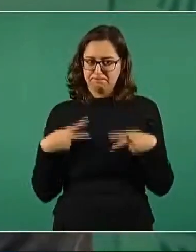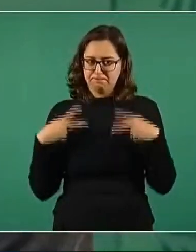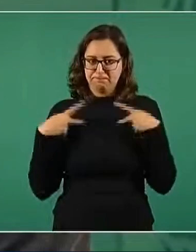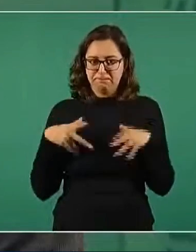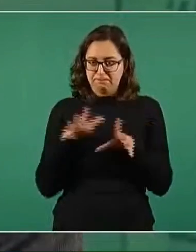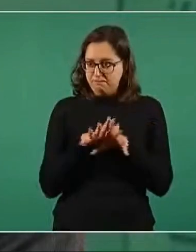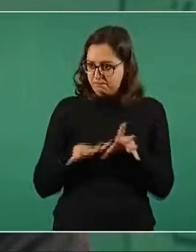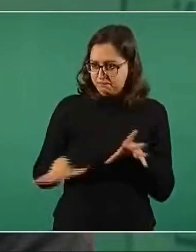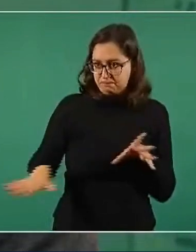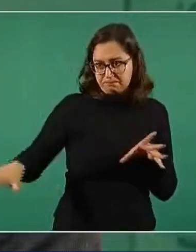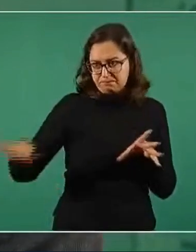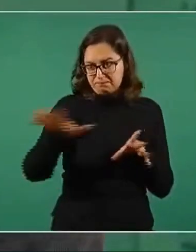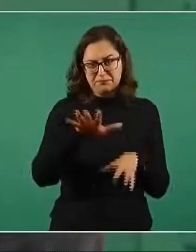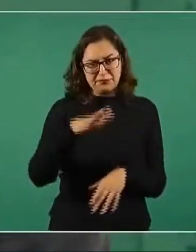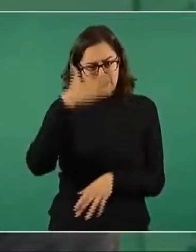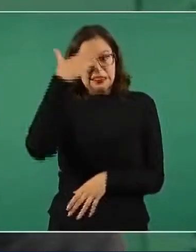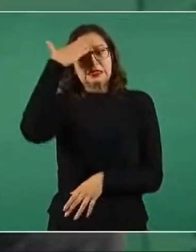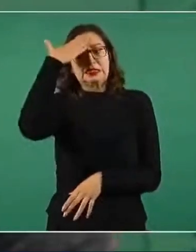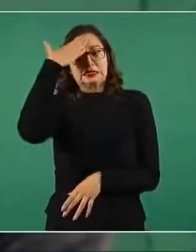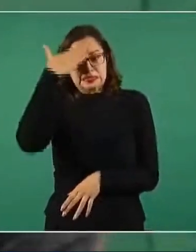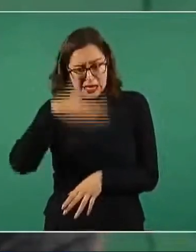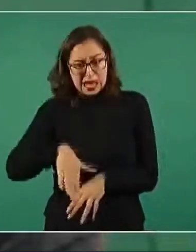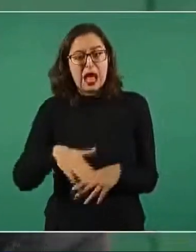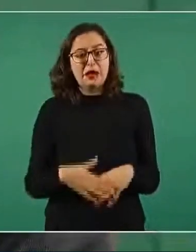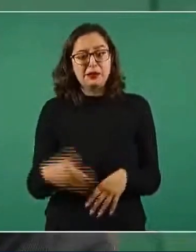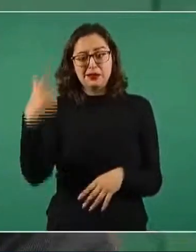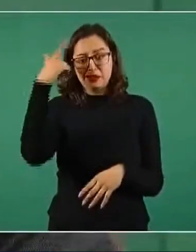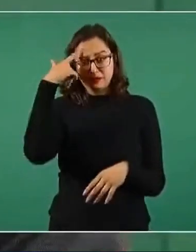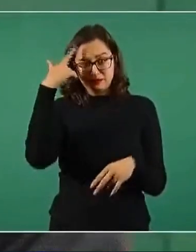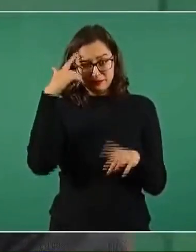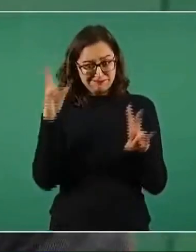muy consciente,